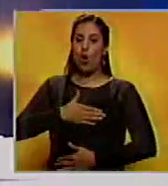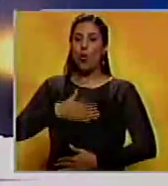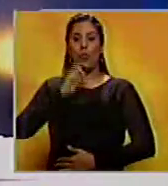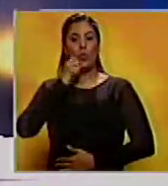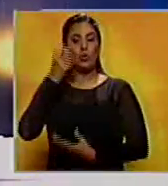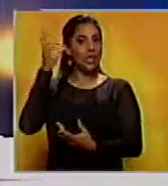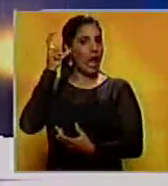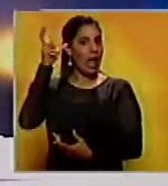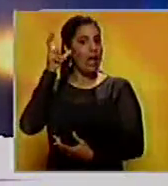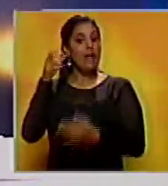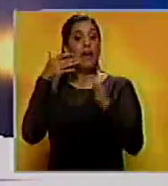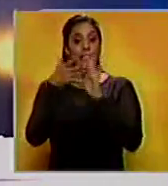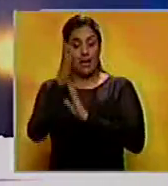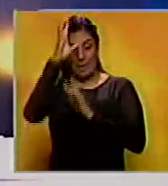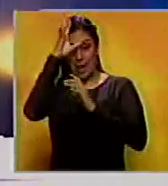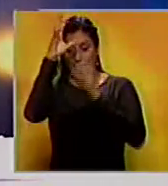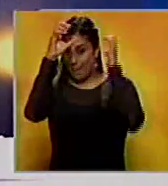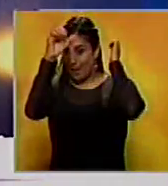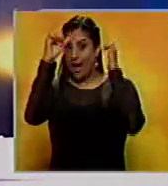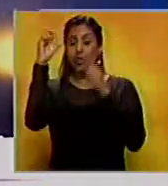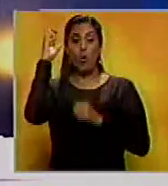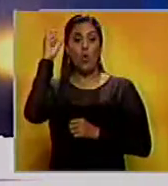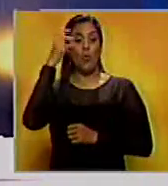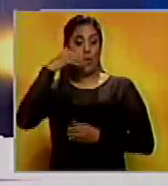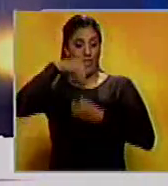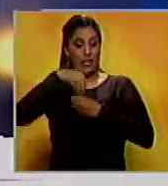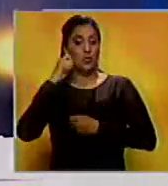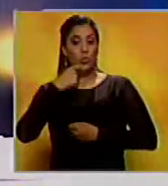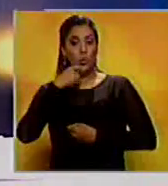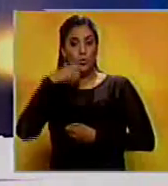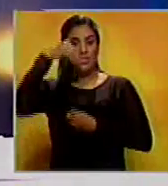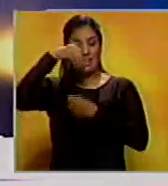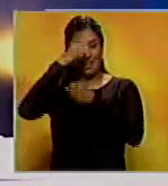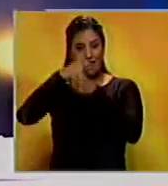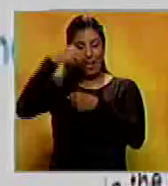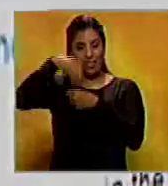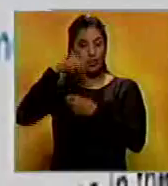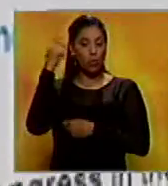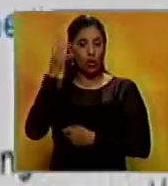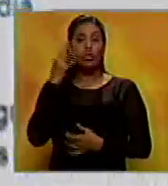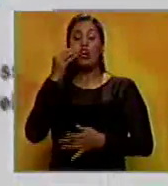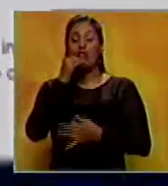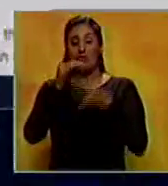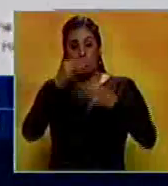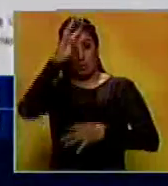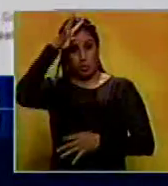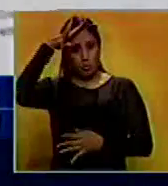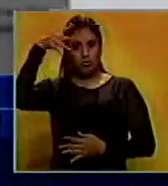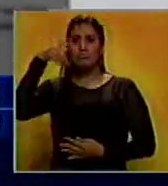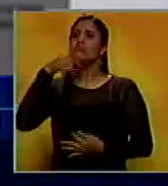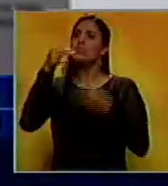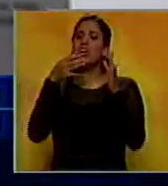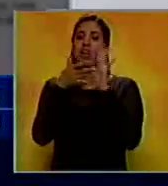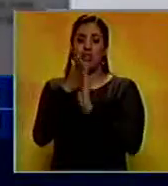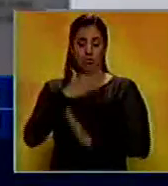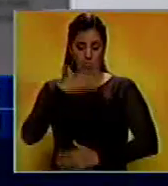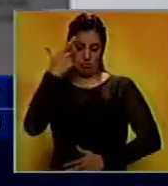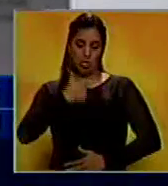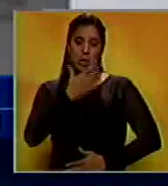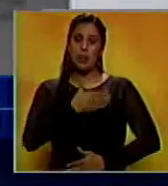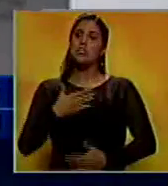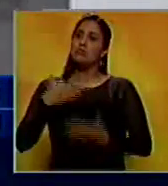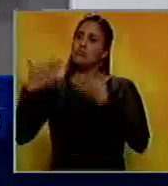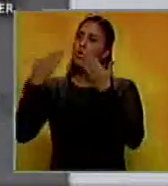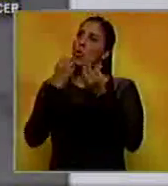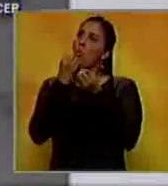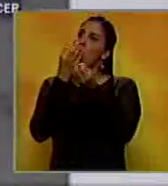Sergei Lavrov, y al embajador de ese país en Washington, Sergei Kislyak. Trump indicó en su cuenta de Twitter que como presidente quería